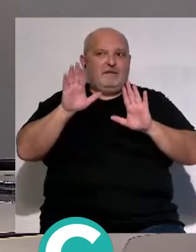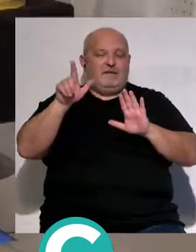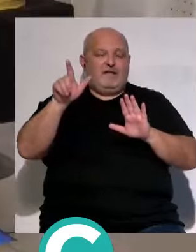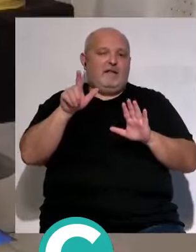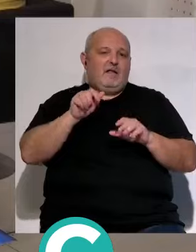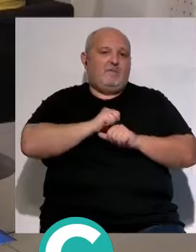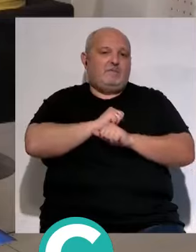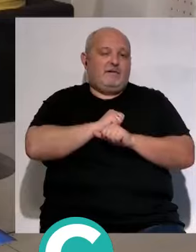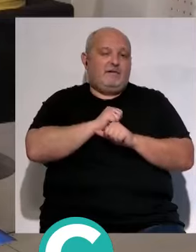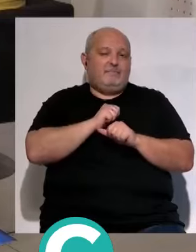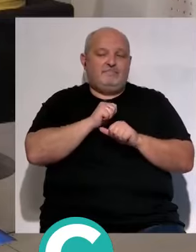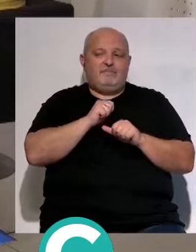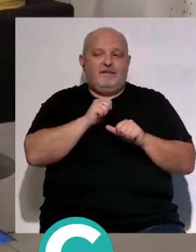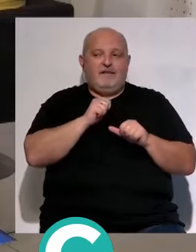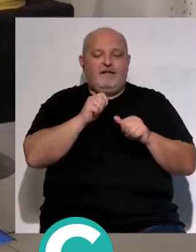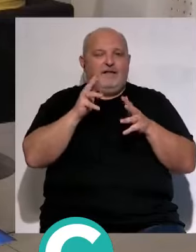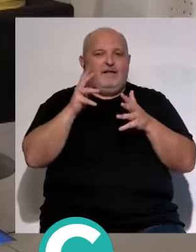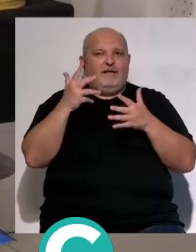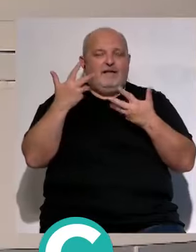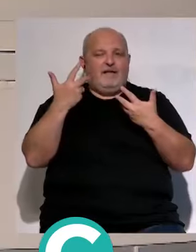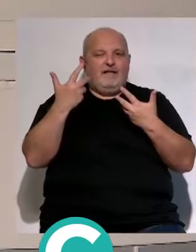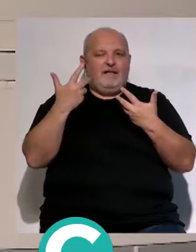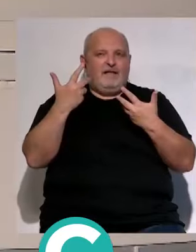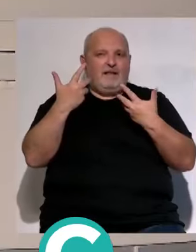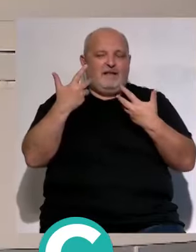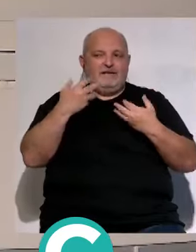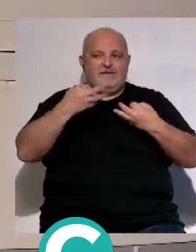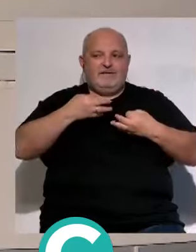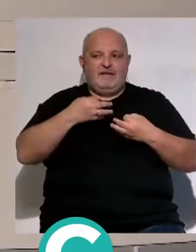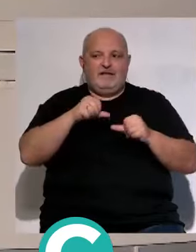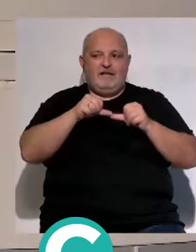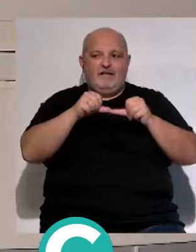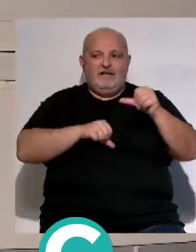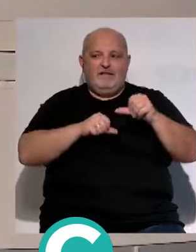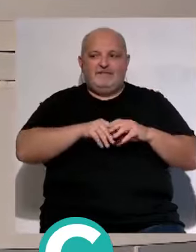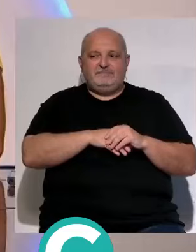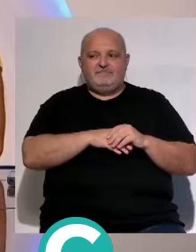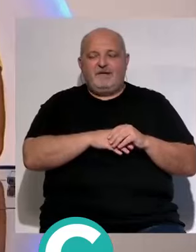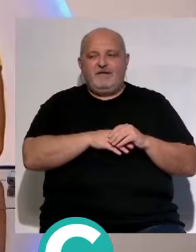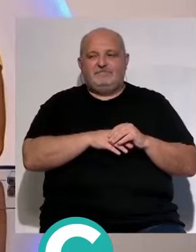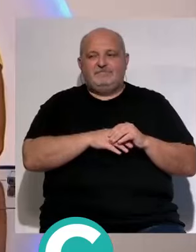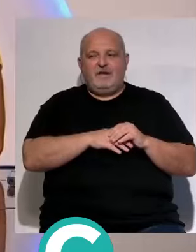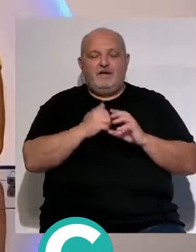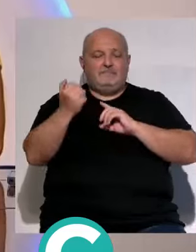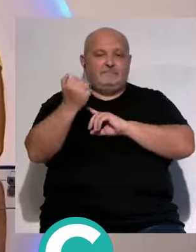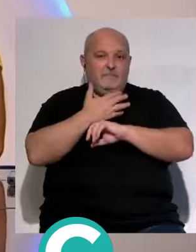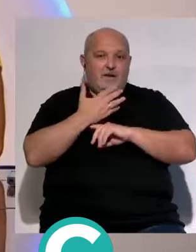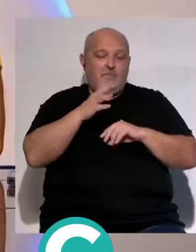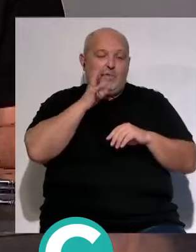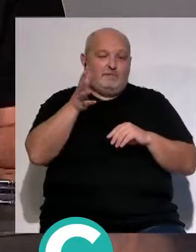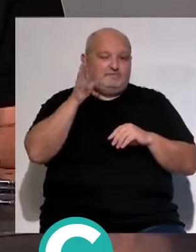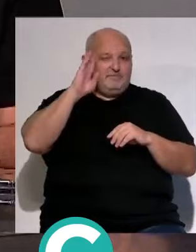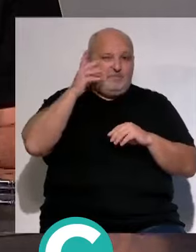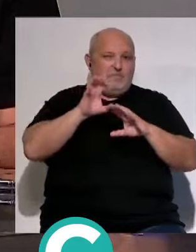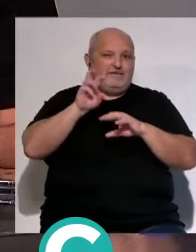claro y los que lo vamos a aquí tengo unas recomendaciones de seguridad y demás claro yo indudablemente es un país muy